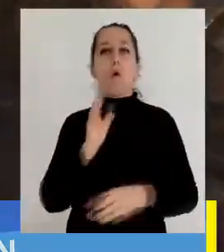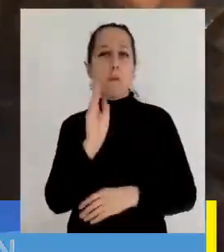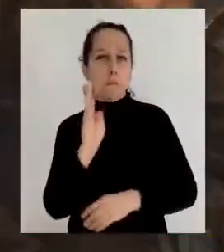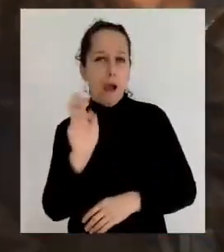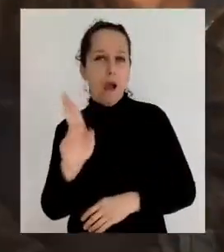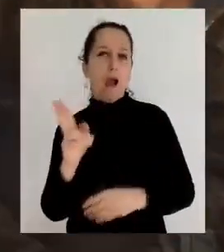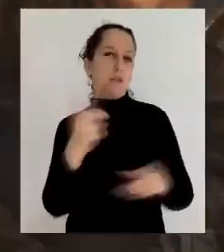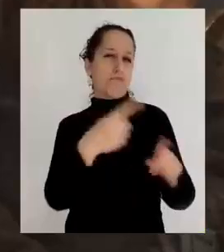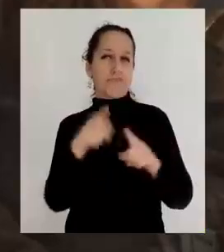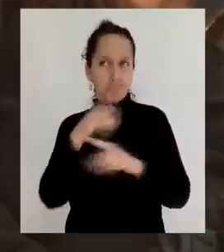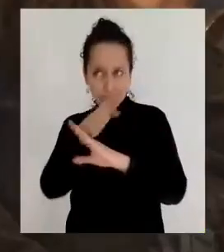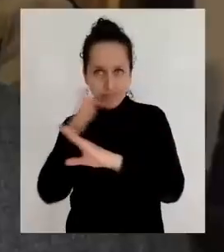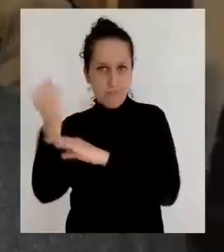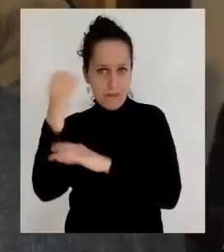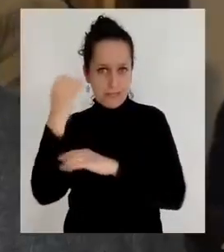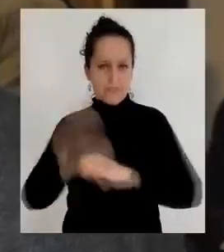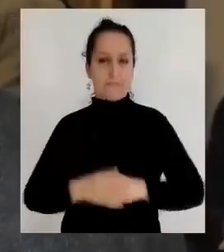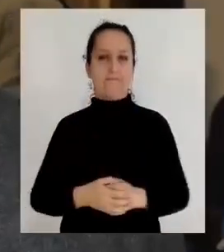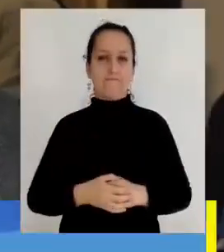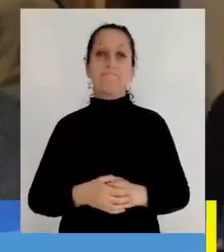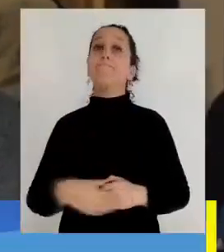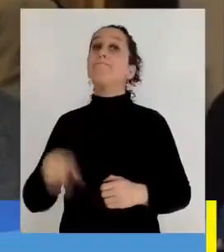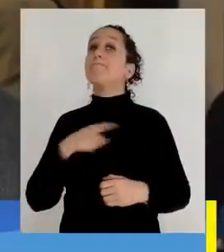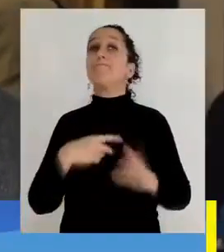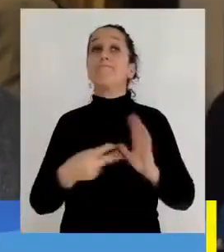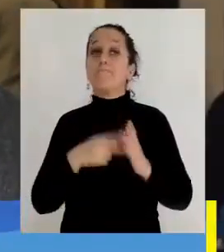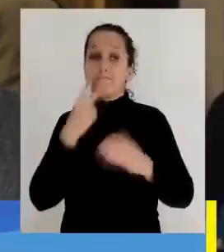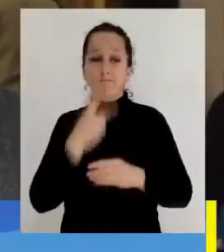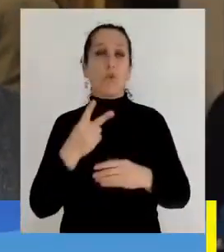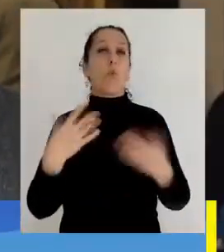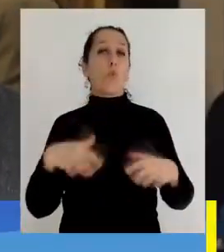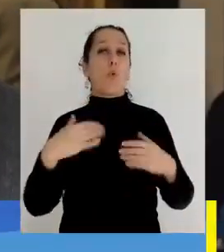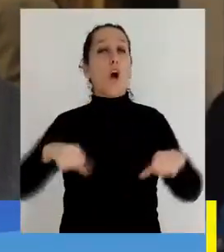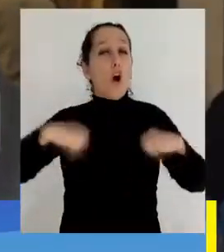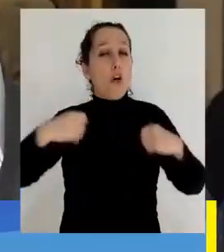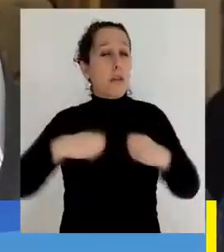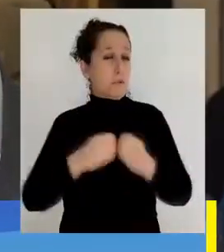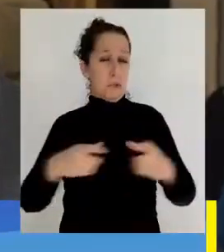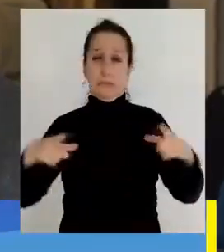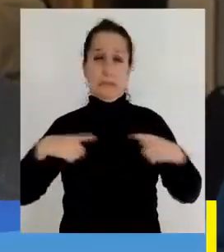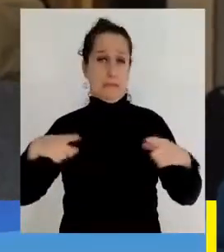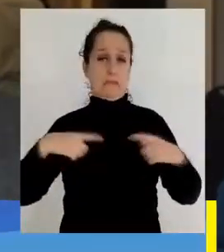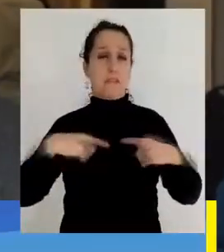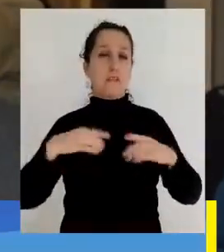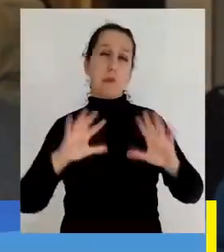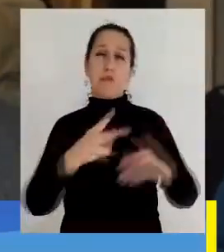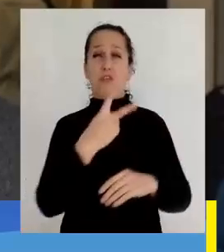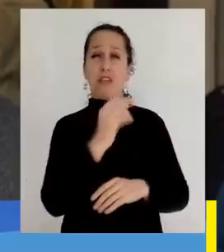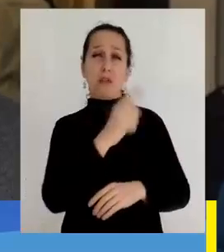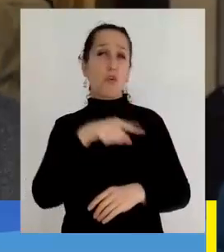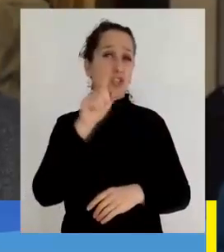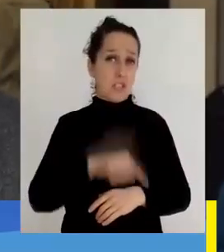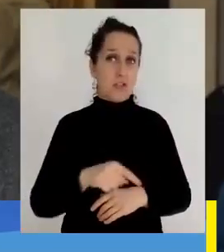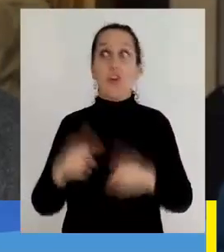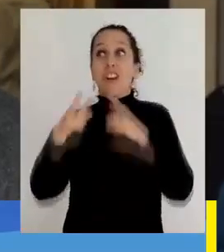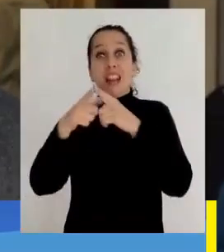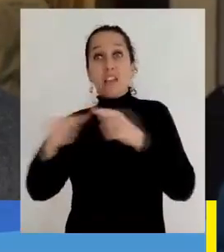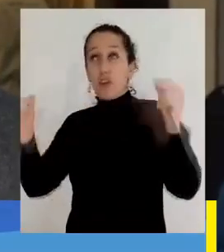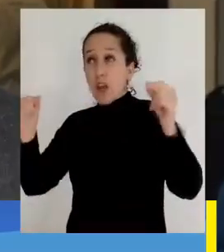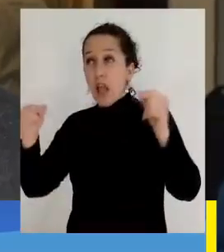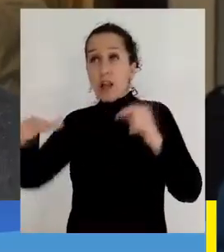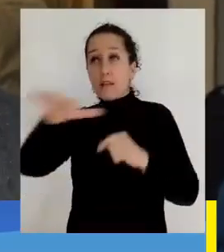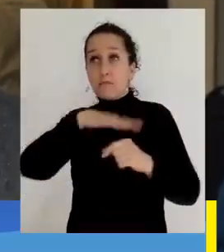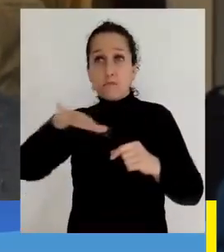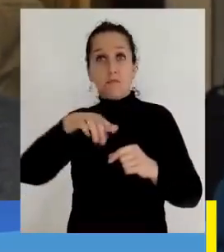bares de nuestra ciudad. Estamos combatiendo el desempleo juvenil en Chile, que se encuentra en el 20%, 10 puntos porcentuales por arriba del desempleo